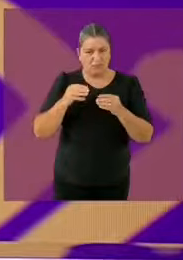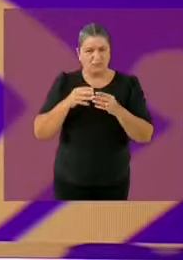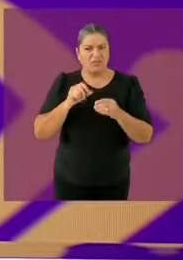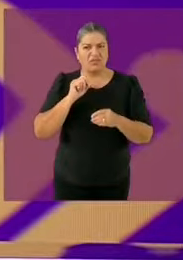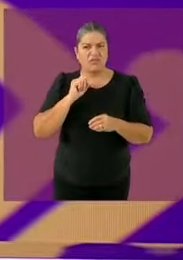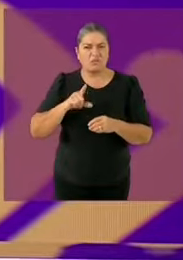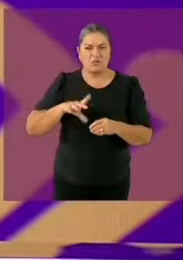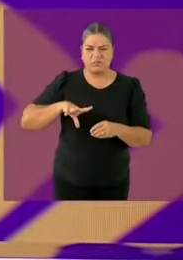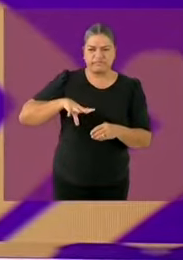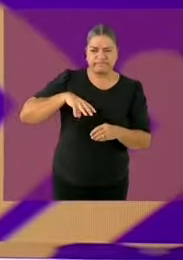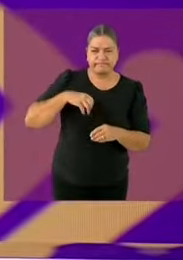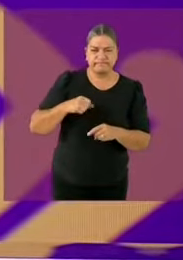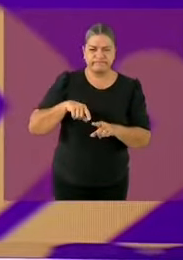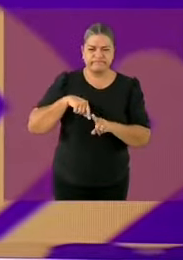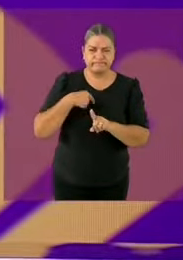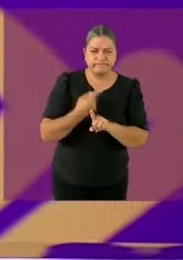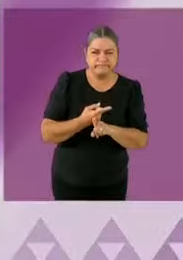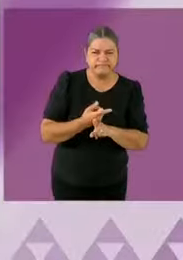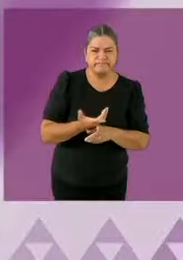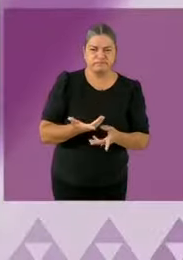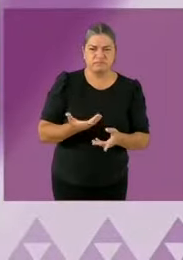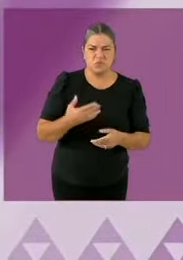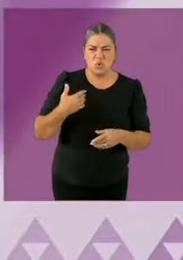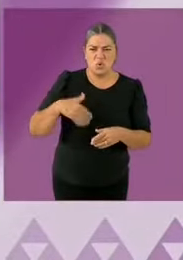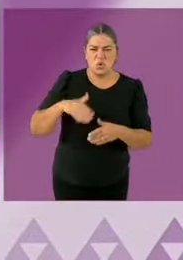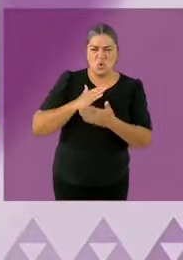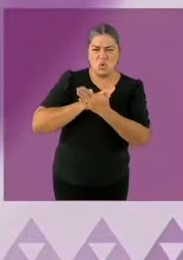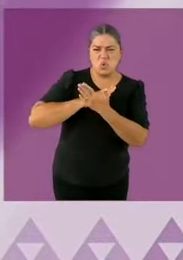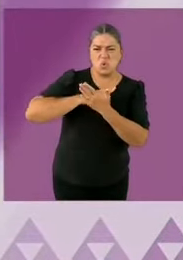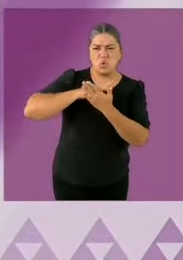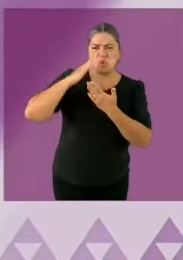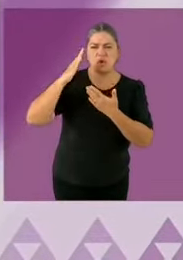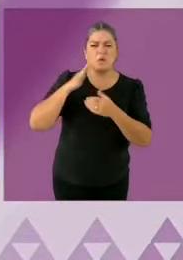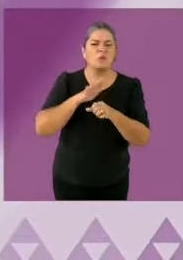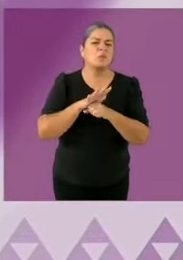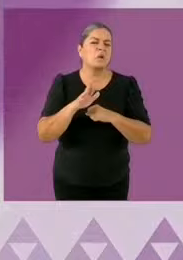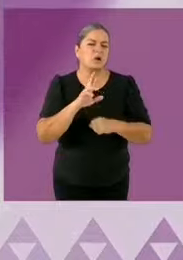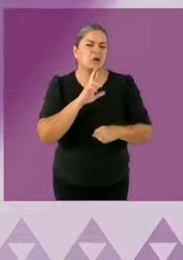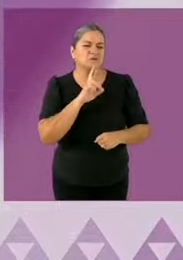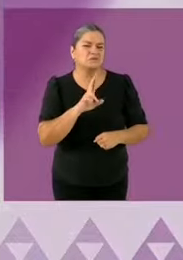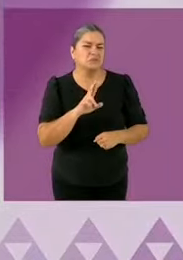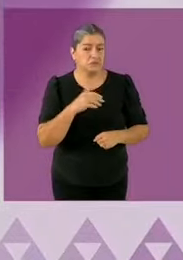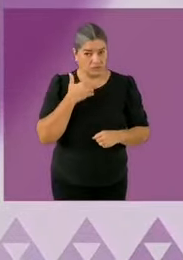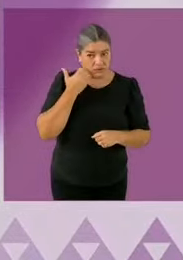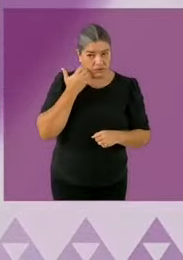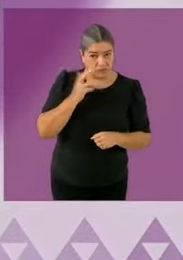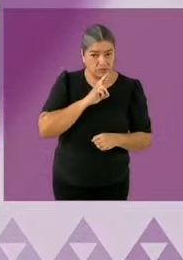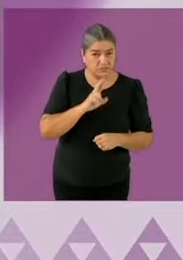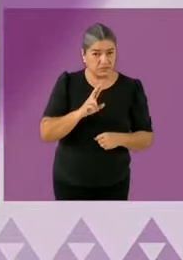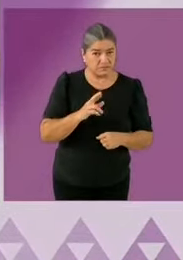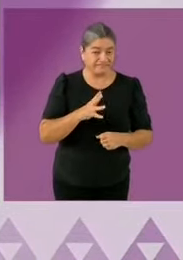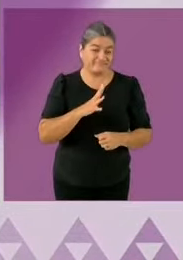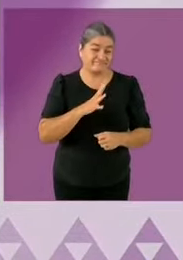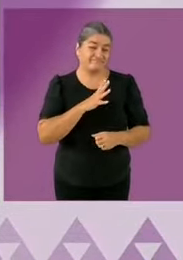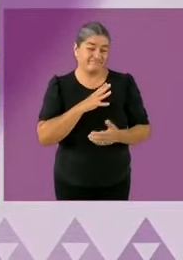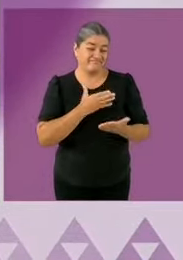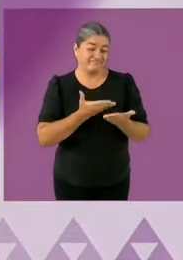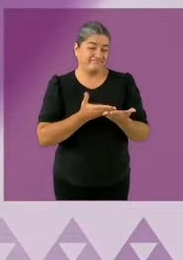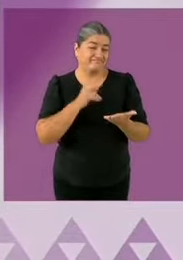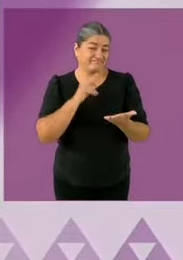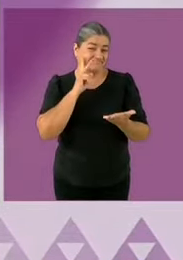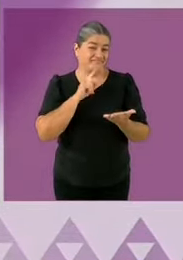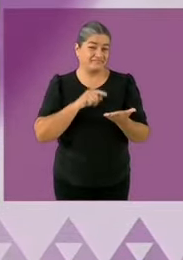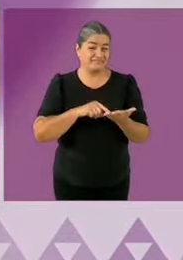Claudia? ¿Quiere responder candidata Claudia Sheinman? Bajaron los feminicidios en 30% ahí están los datos Y primer lugar en